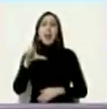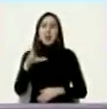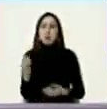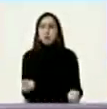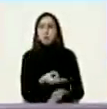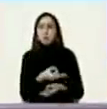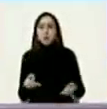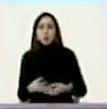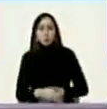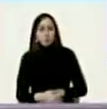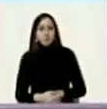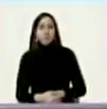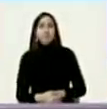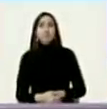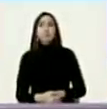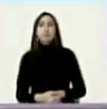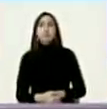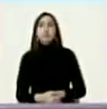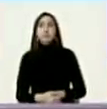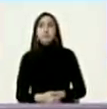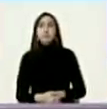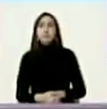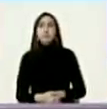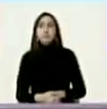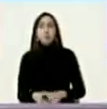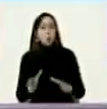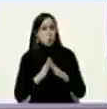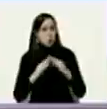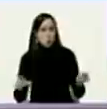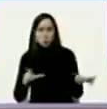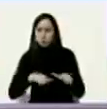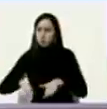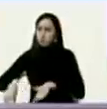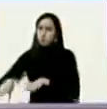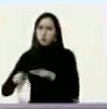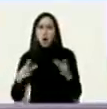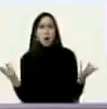correcto pone todo en su lugar este acuerdo